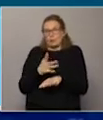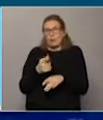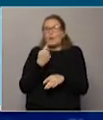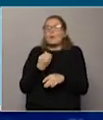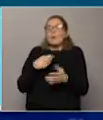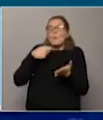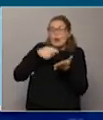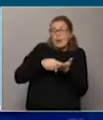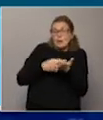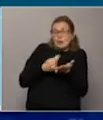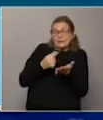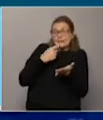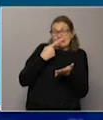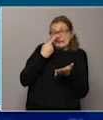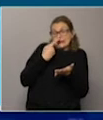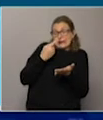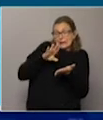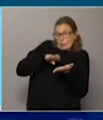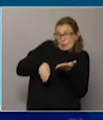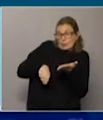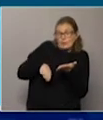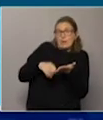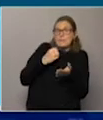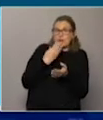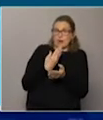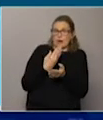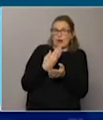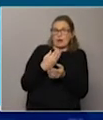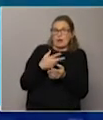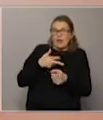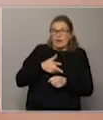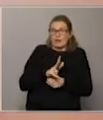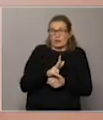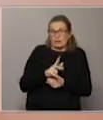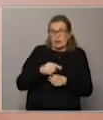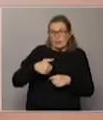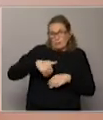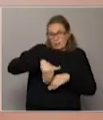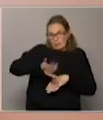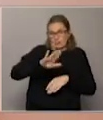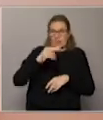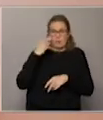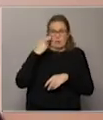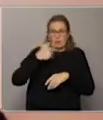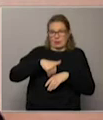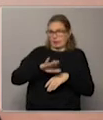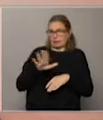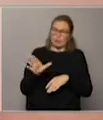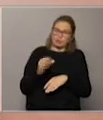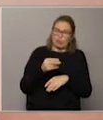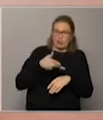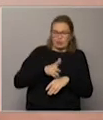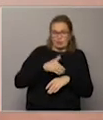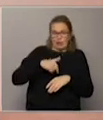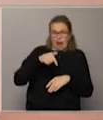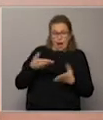redujeron el pago de intereses y mejoraron el perfil de vencimientos. ¿Qué quiere decir? Que patearon el problema para adelante. Todo lo que se le vencía